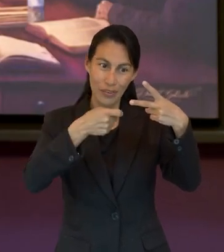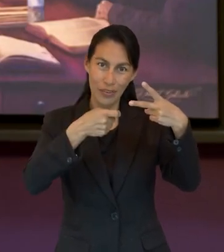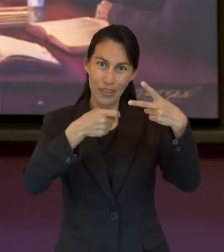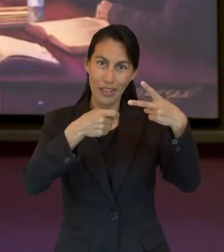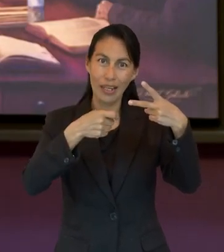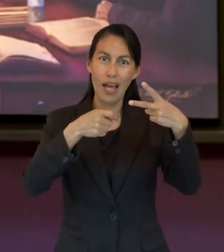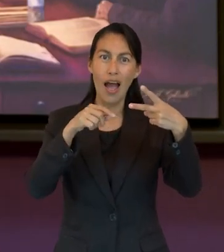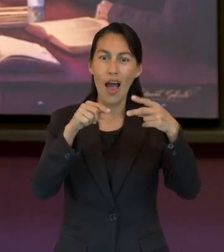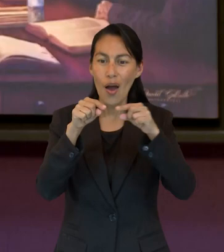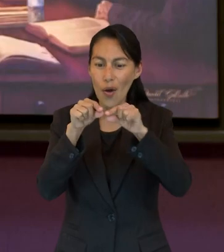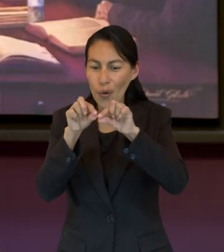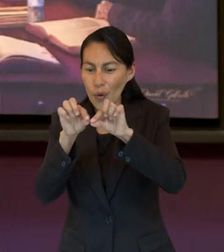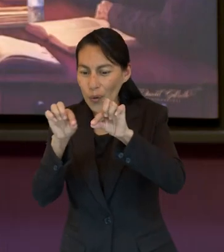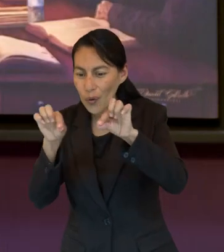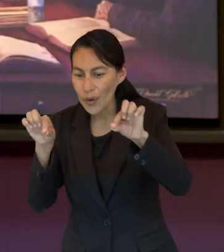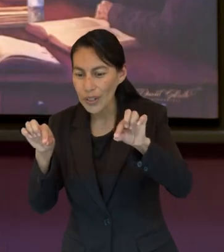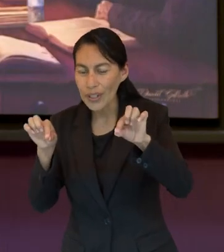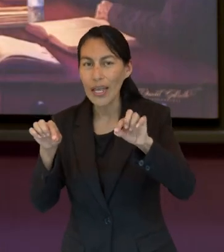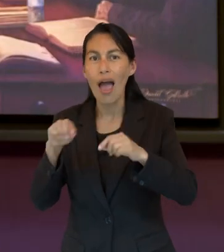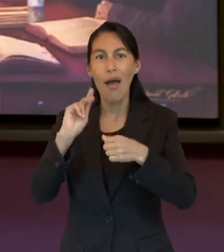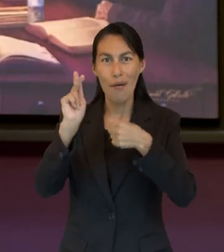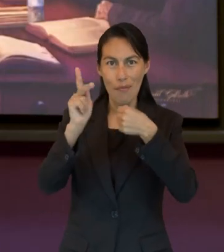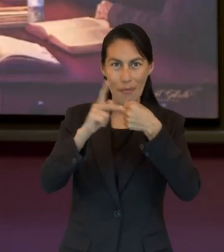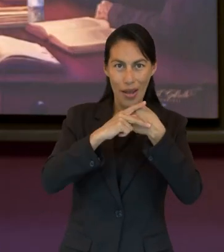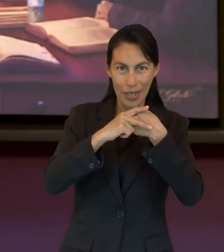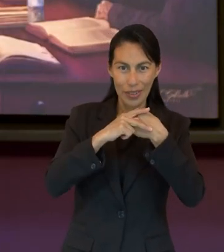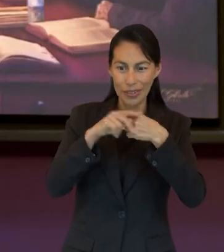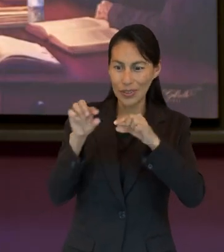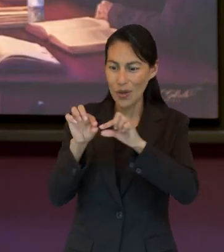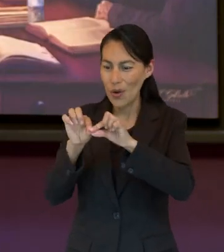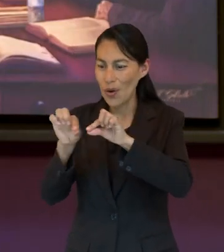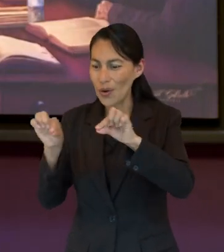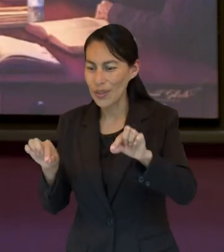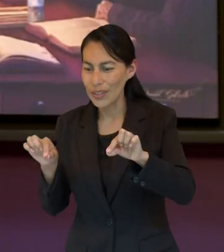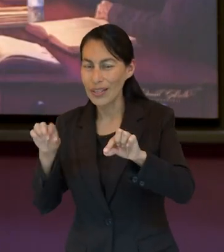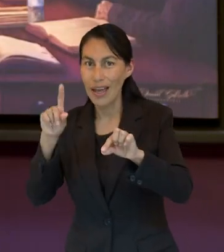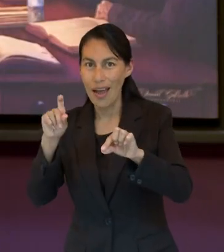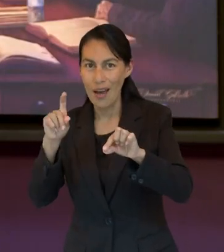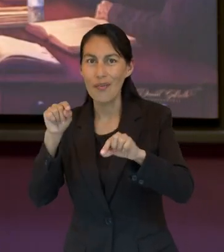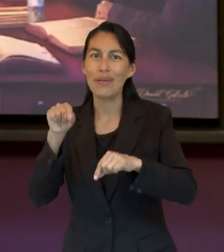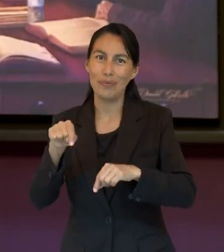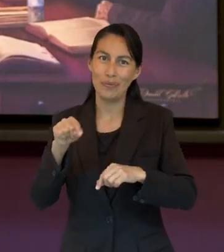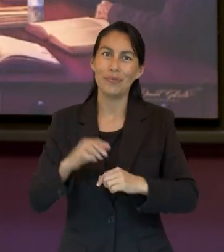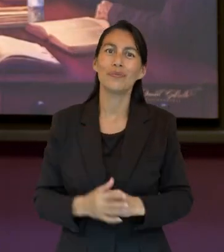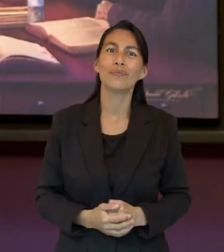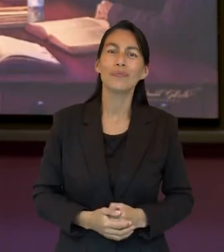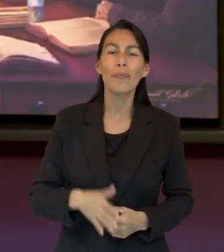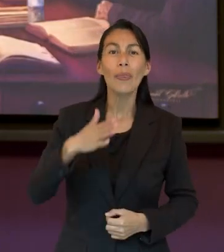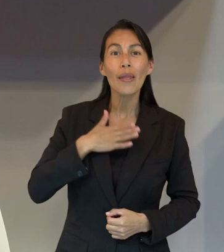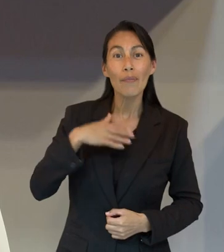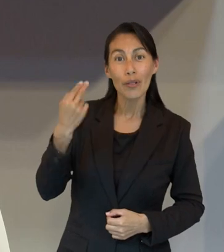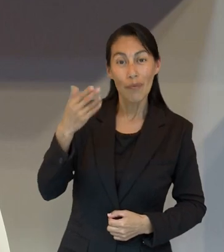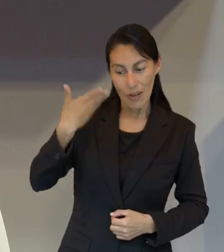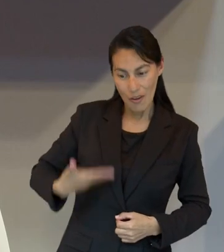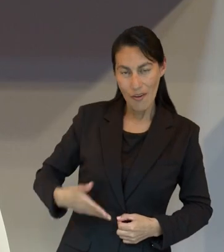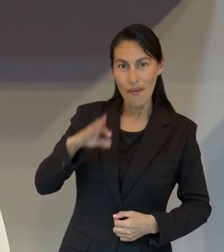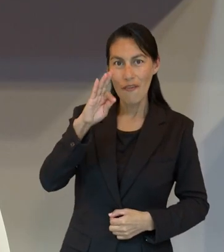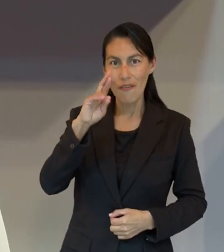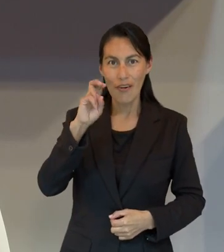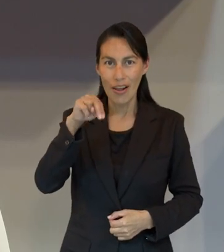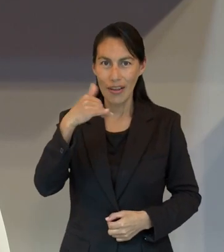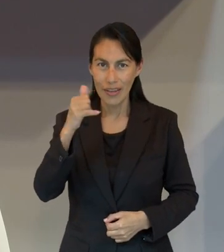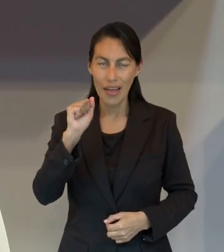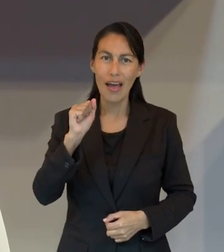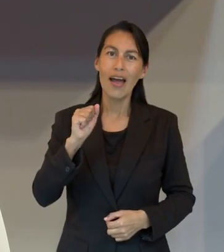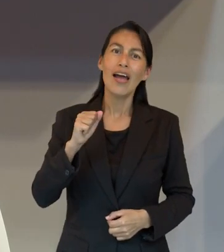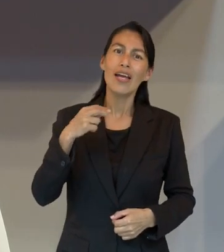go es orilla. Así que este país se encuentra a la orilla del agua. Y mi nombre es Frania